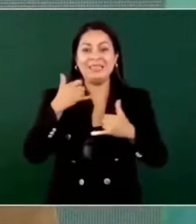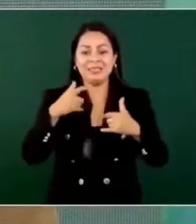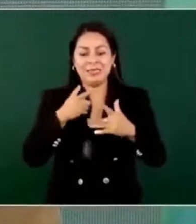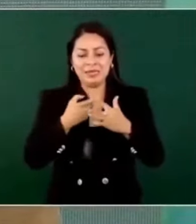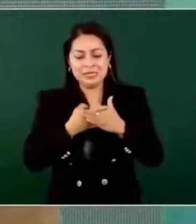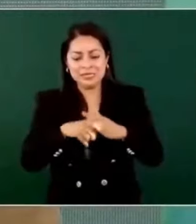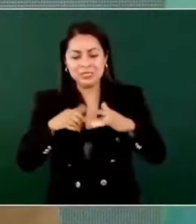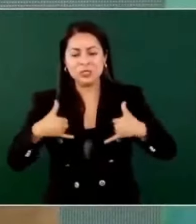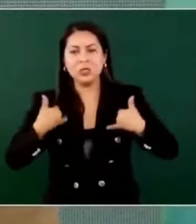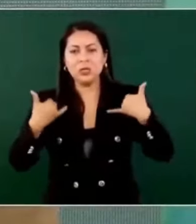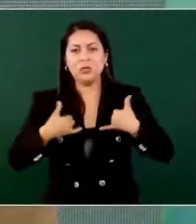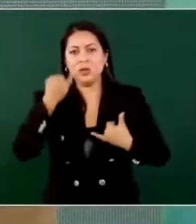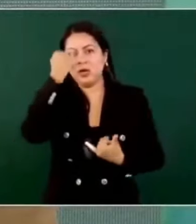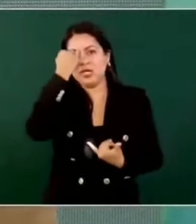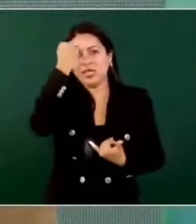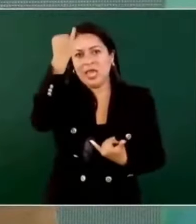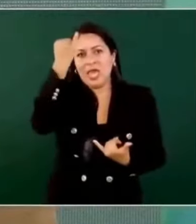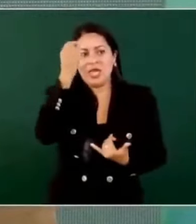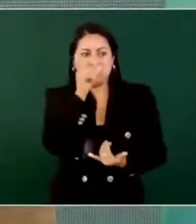ideales, por principios,